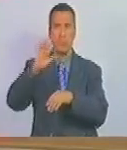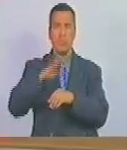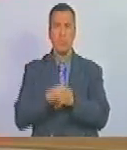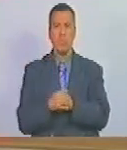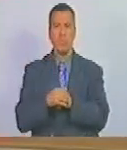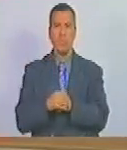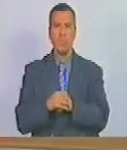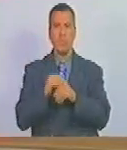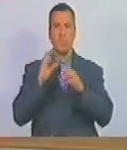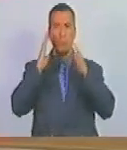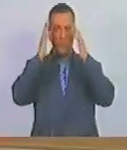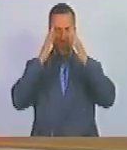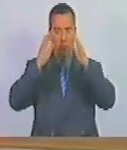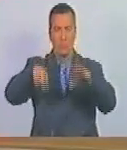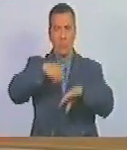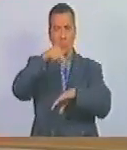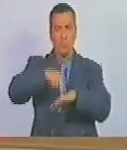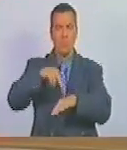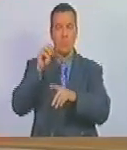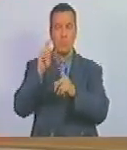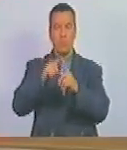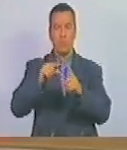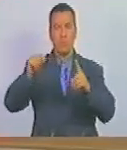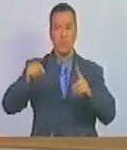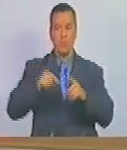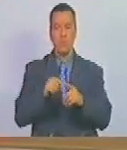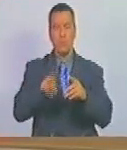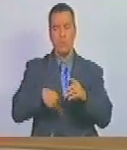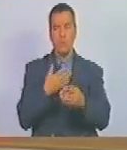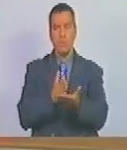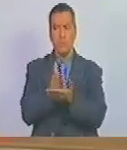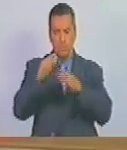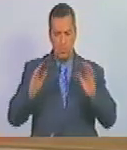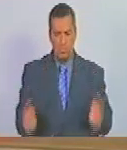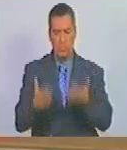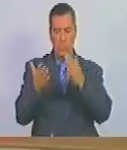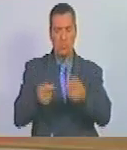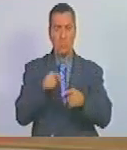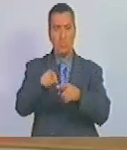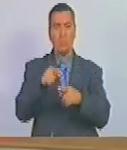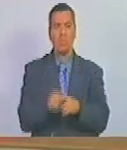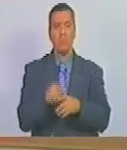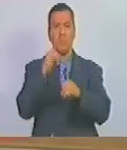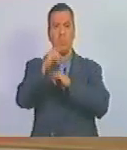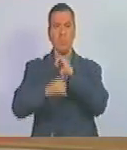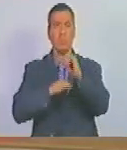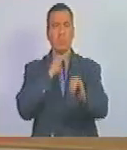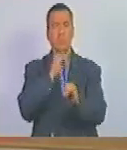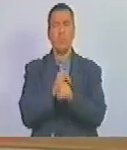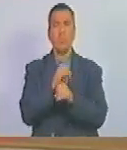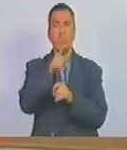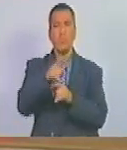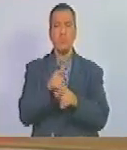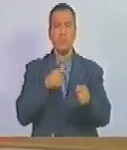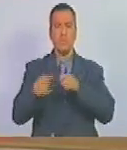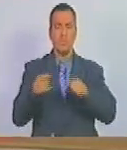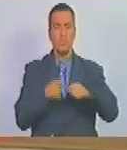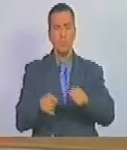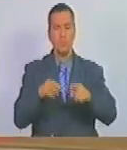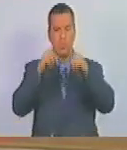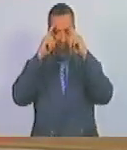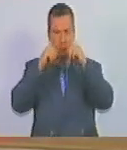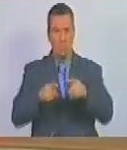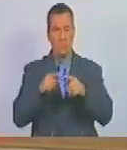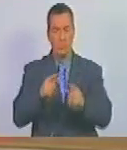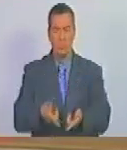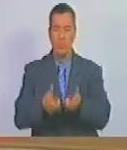y el consejo nacional palestino para continuar impulsando en el ámbito internacional acciones concretas que